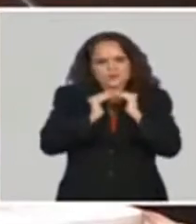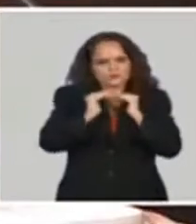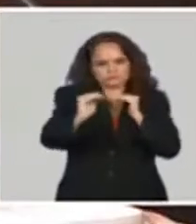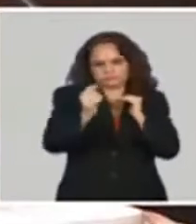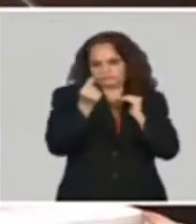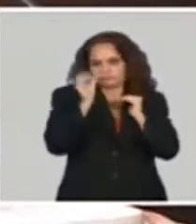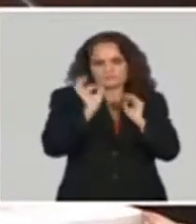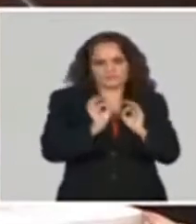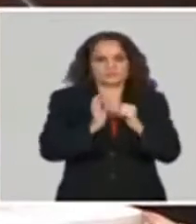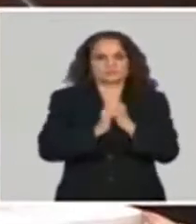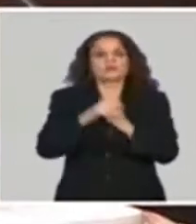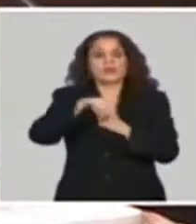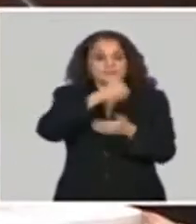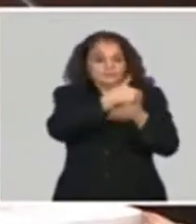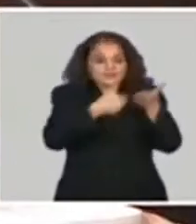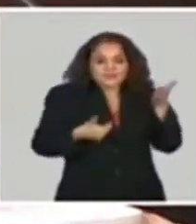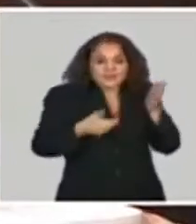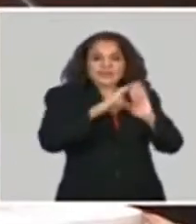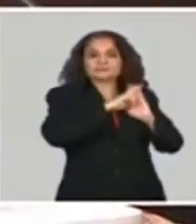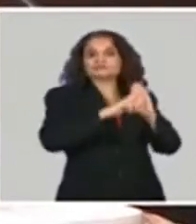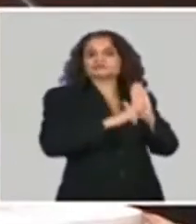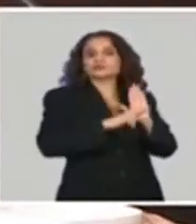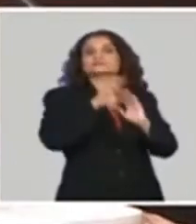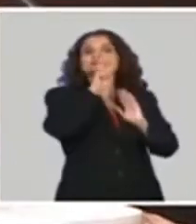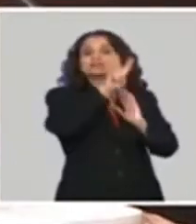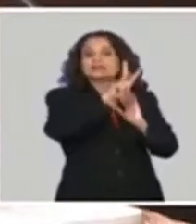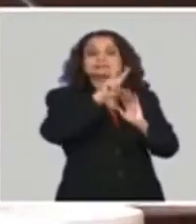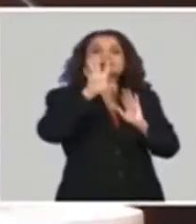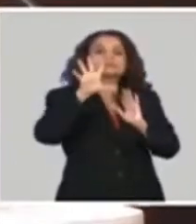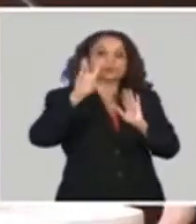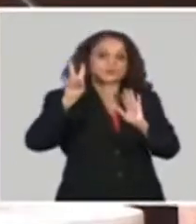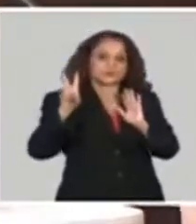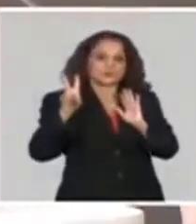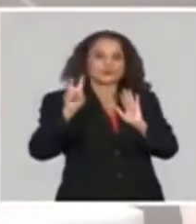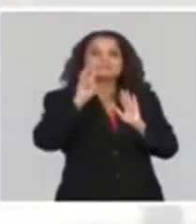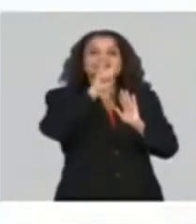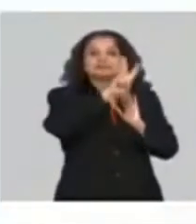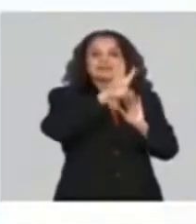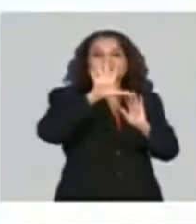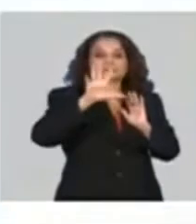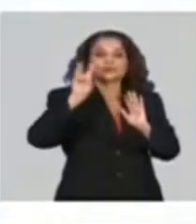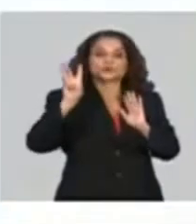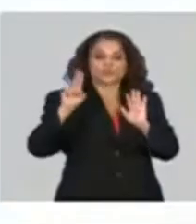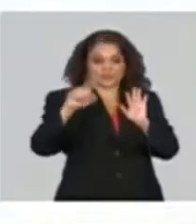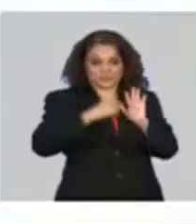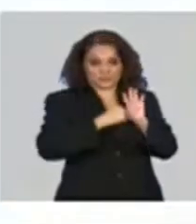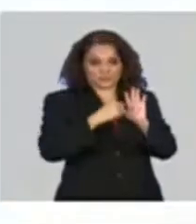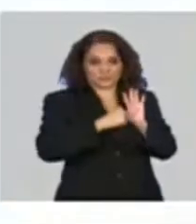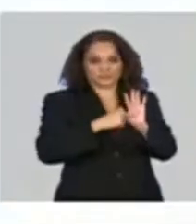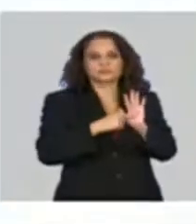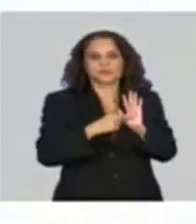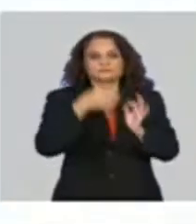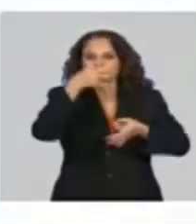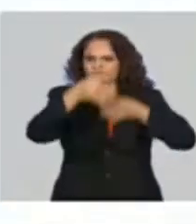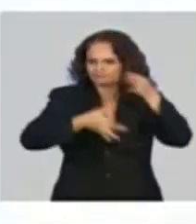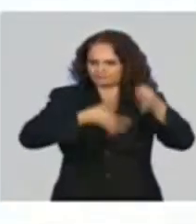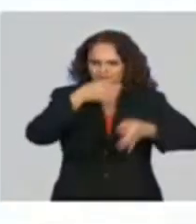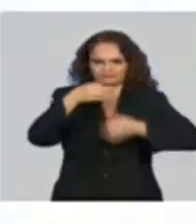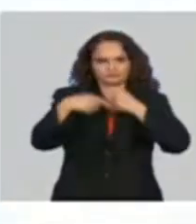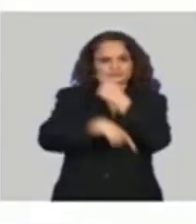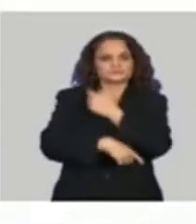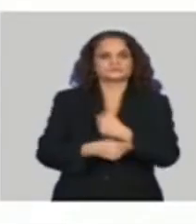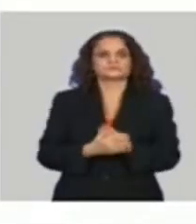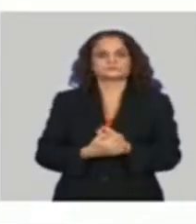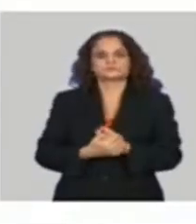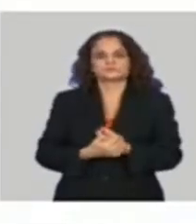resoluciones 352 y 353 del Ministerio de Finanzas y Precios con las adecuaciones, tanto para las importaciones por la vía de pasajeros